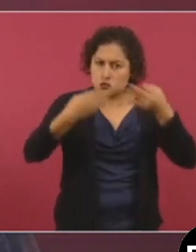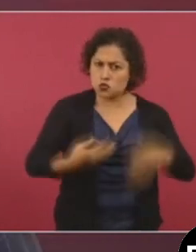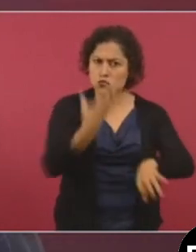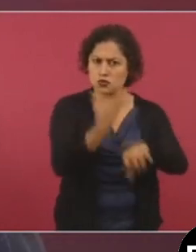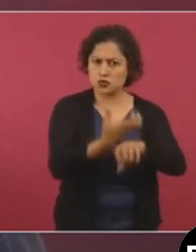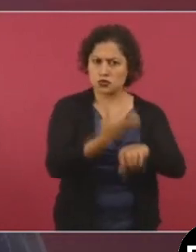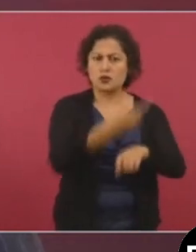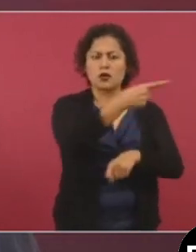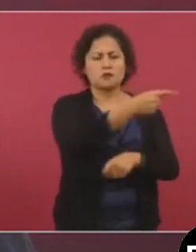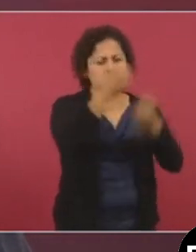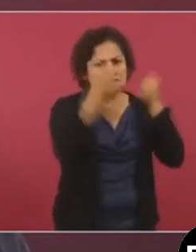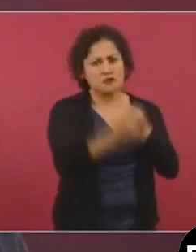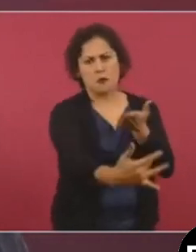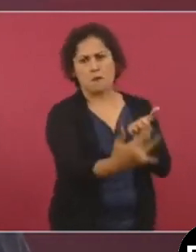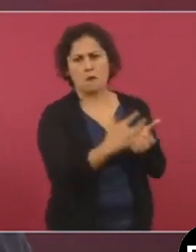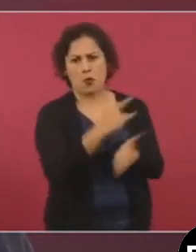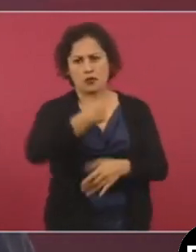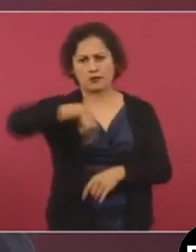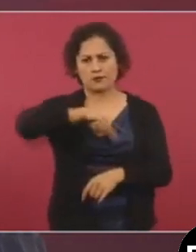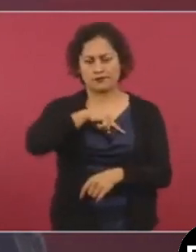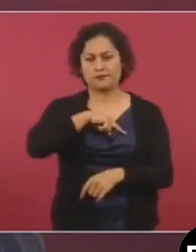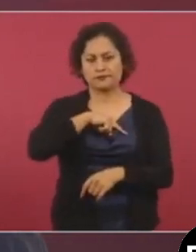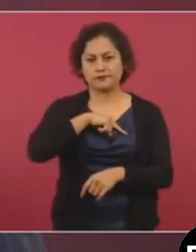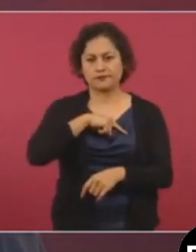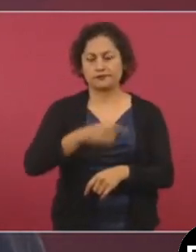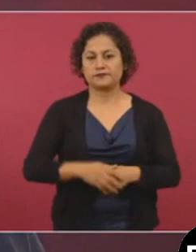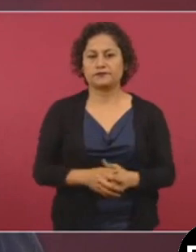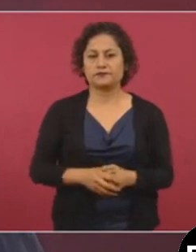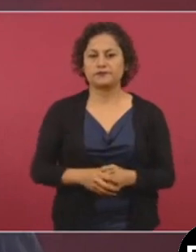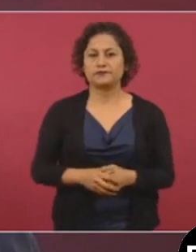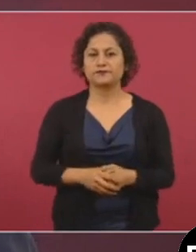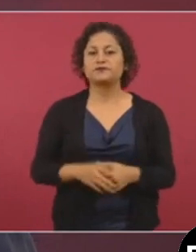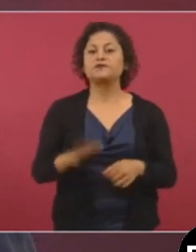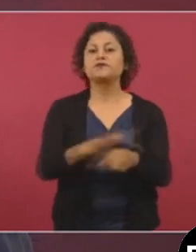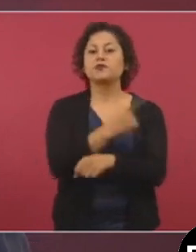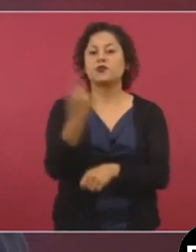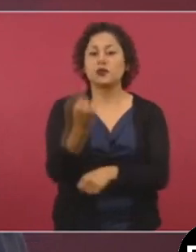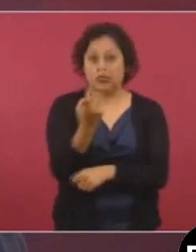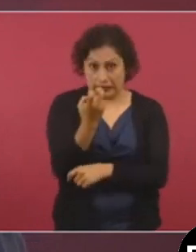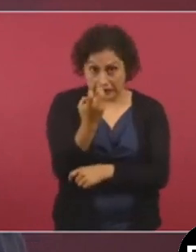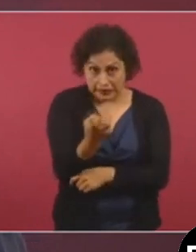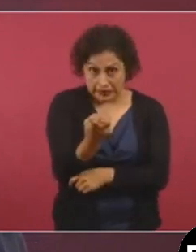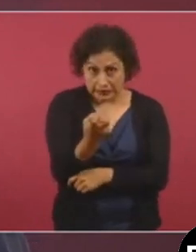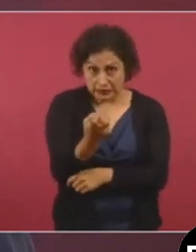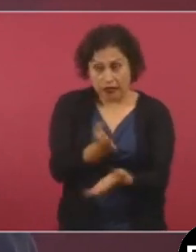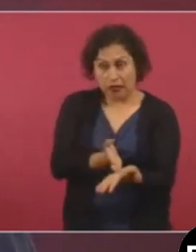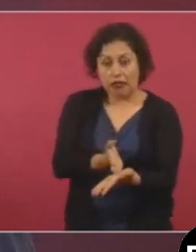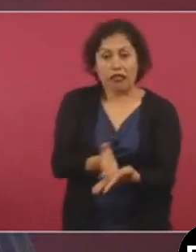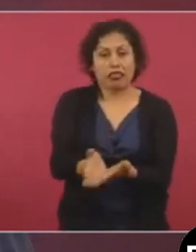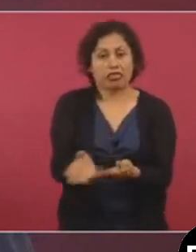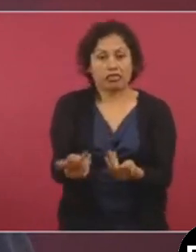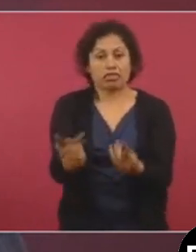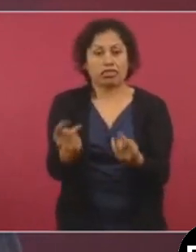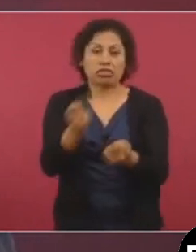a estar a favor de nosotros, porque ese no es el camino, el de la